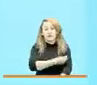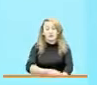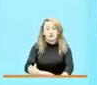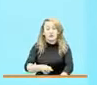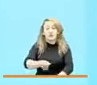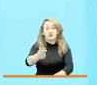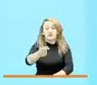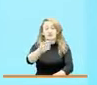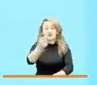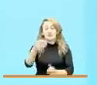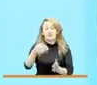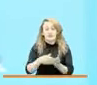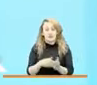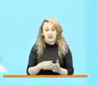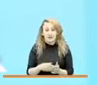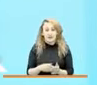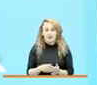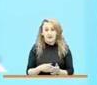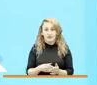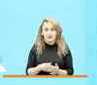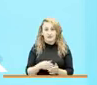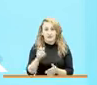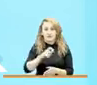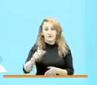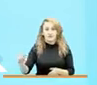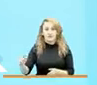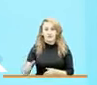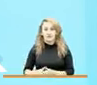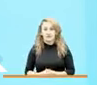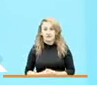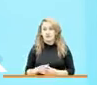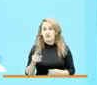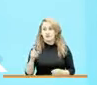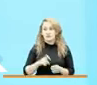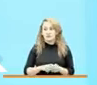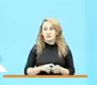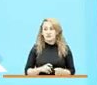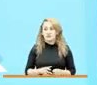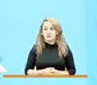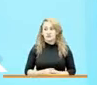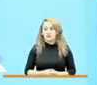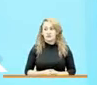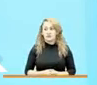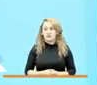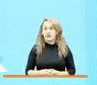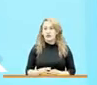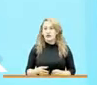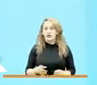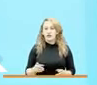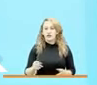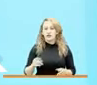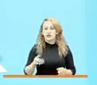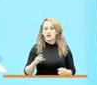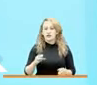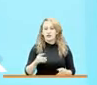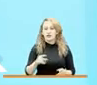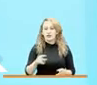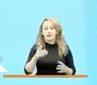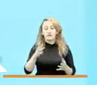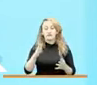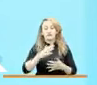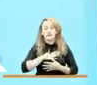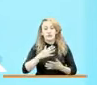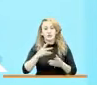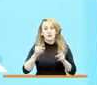100 mil más de personas que están registradas. Y por supuesto también un saludo a la doctora